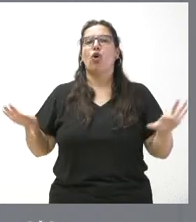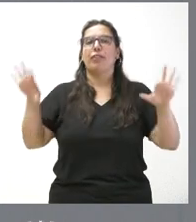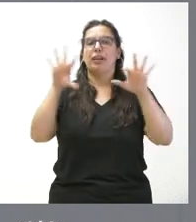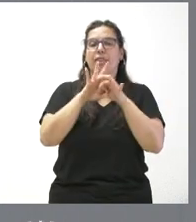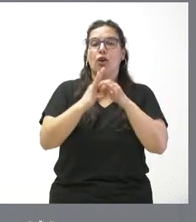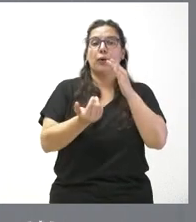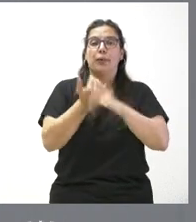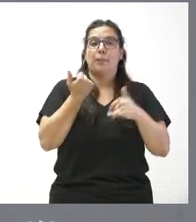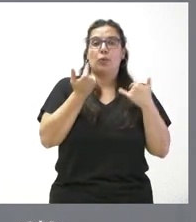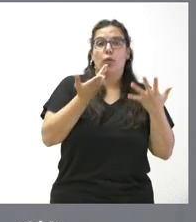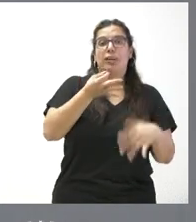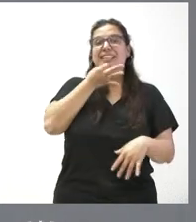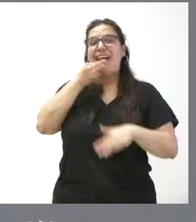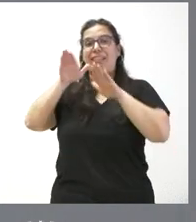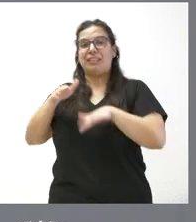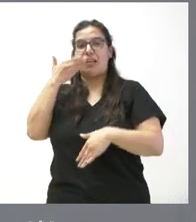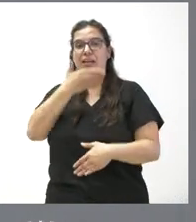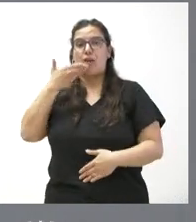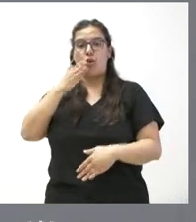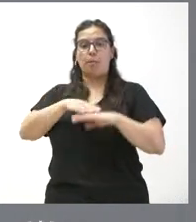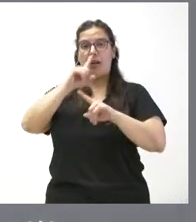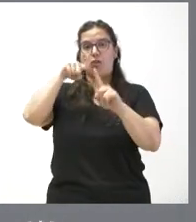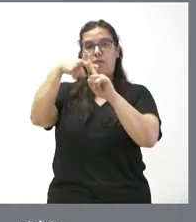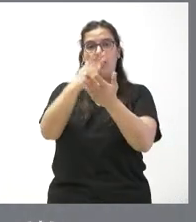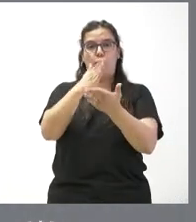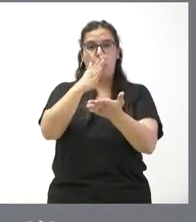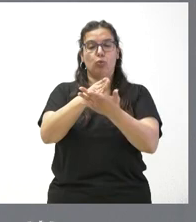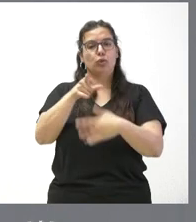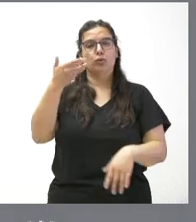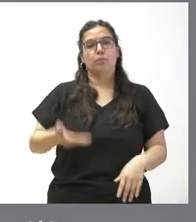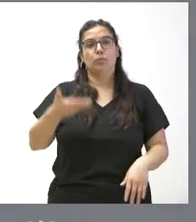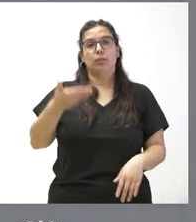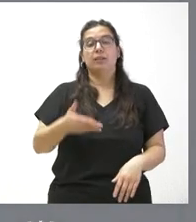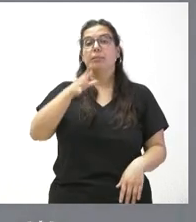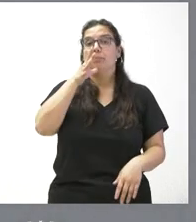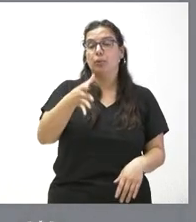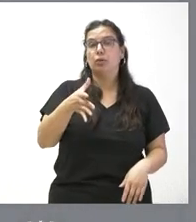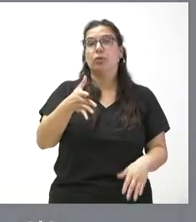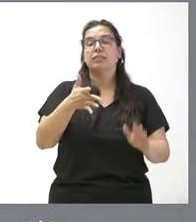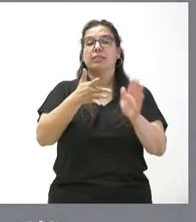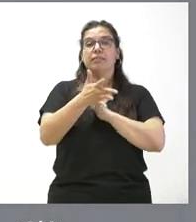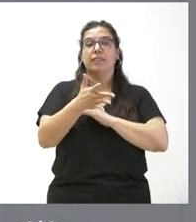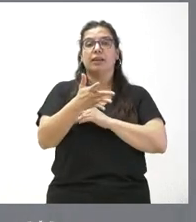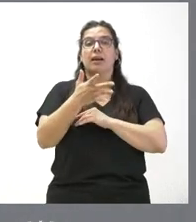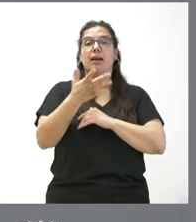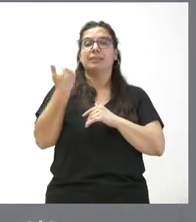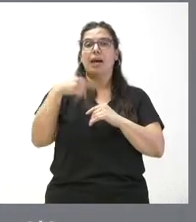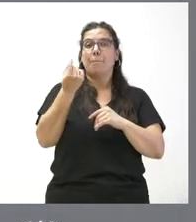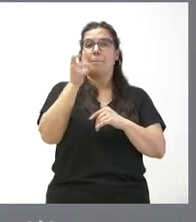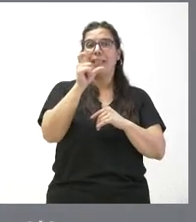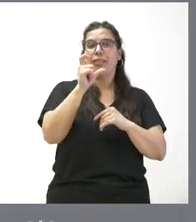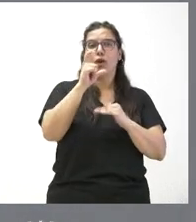madrugadores y tardes en el cole para el próximo curso académico. Este elemento es importante porque se une a las congelaciones que ya habíamos